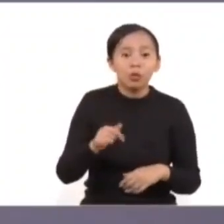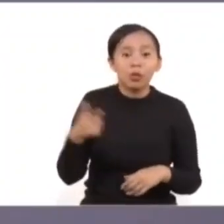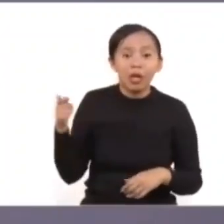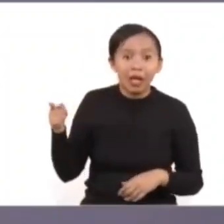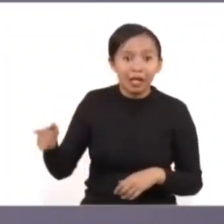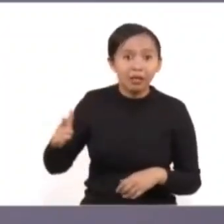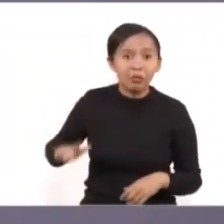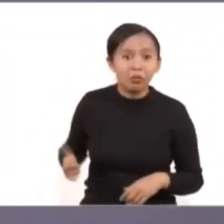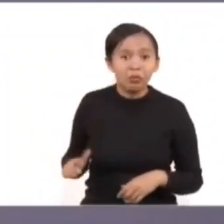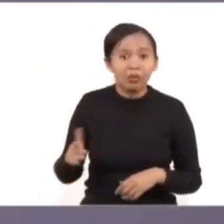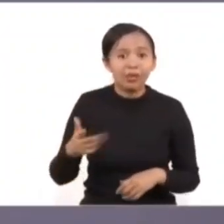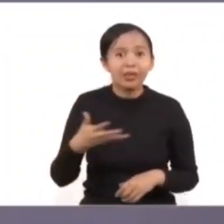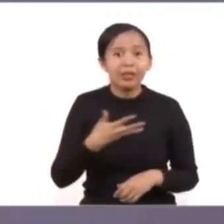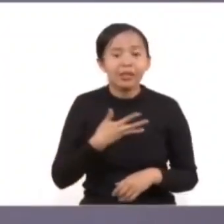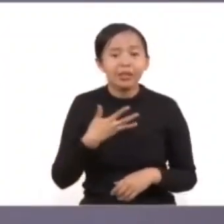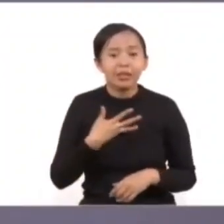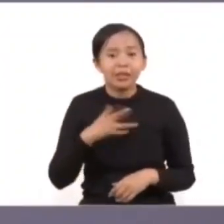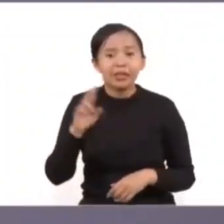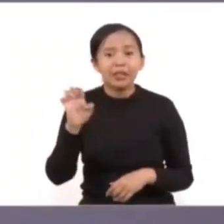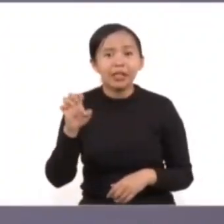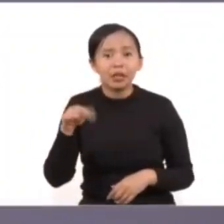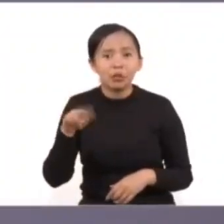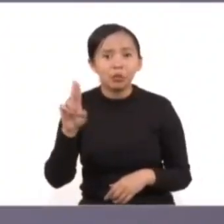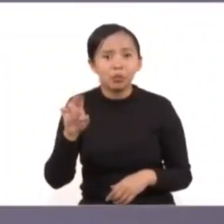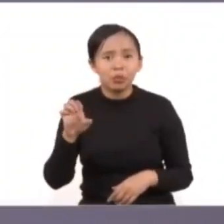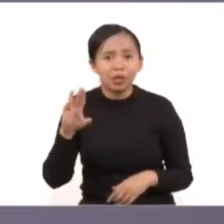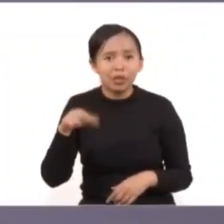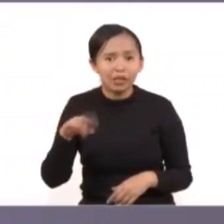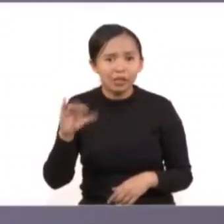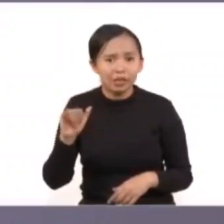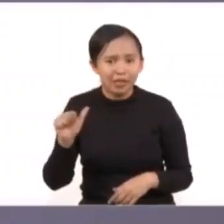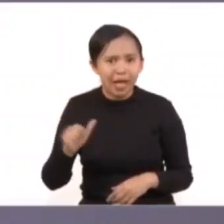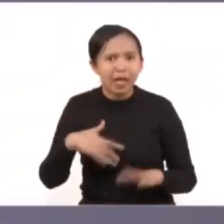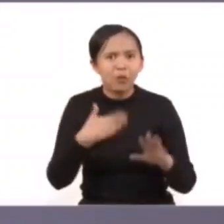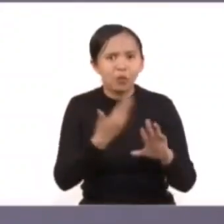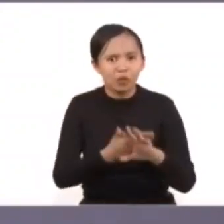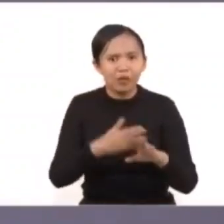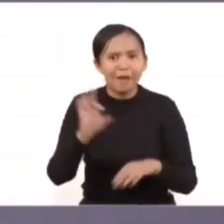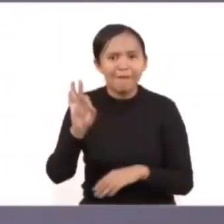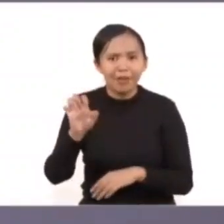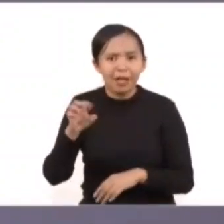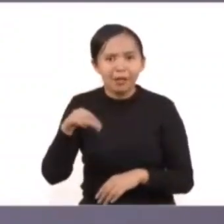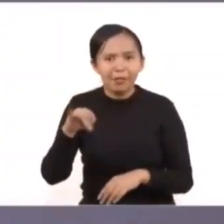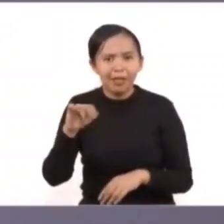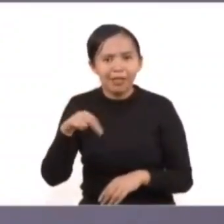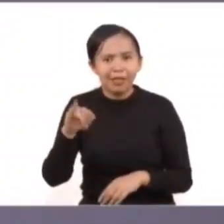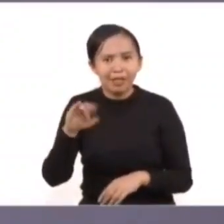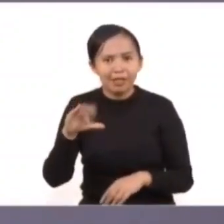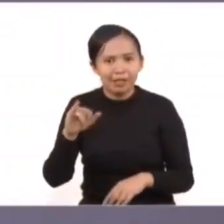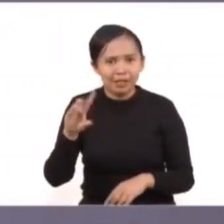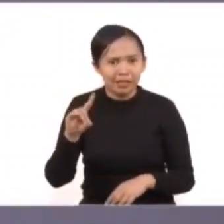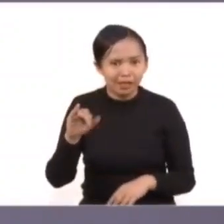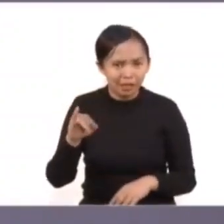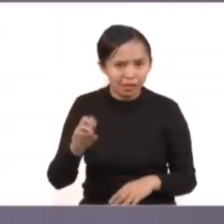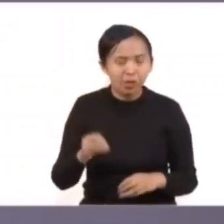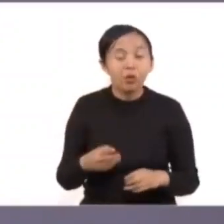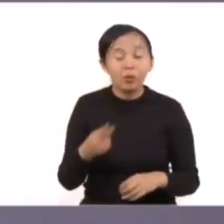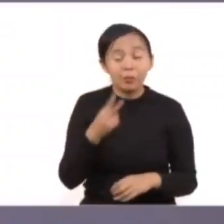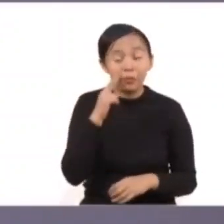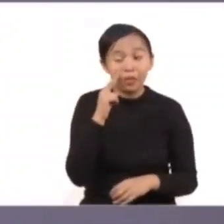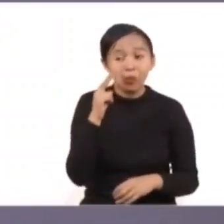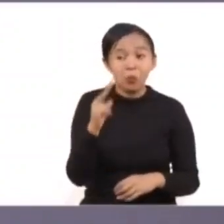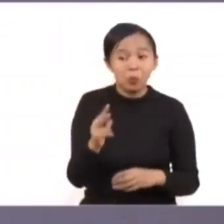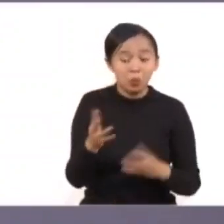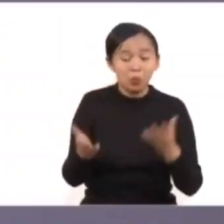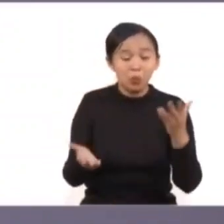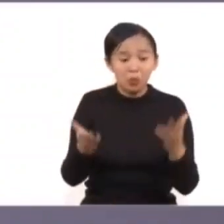Guanajuato hay una renuencia a considerar que se trata de feminicidio y eso está pasando el día de hoy. Entonces, sí hay una heterogeneidad